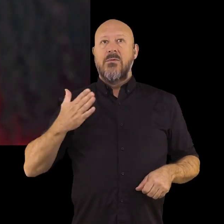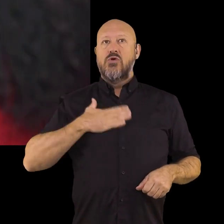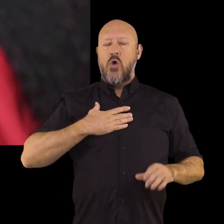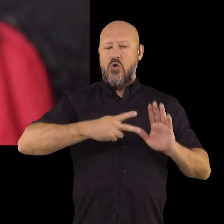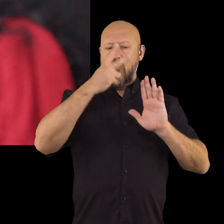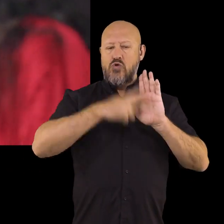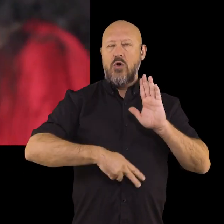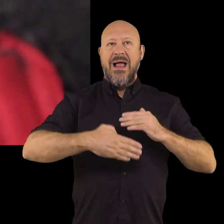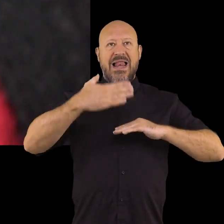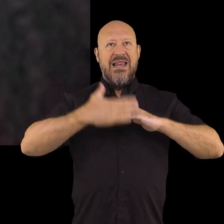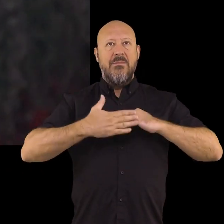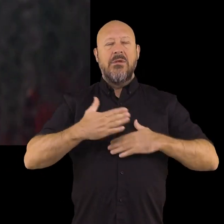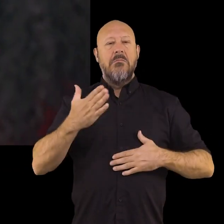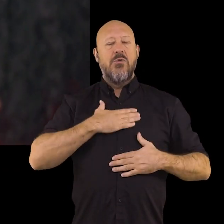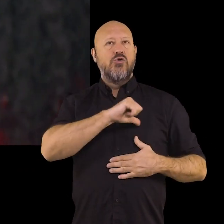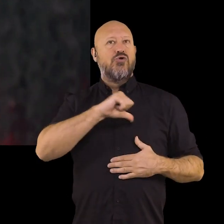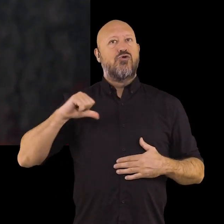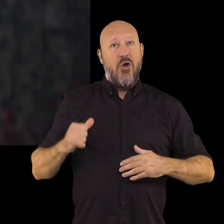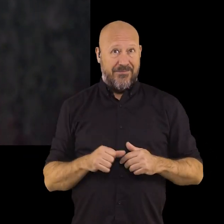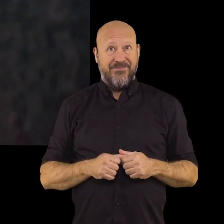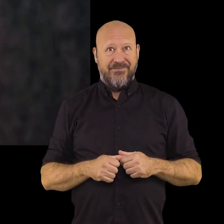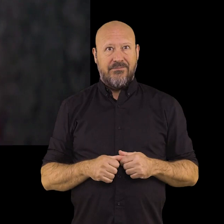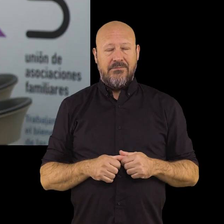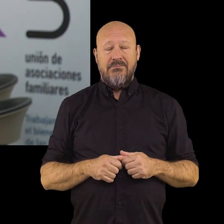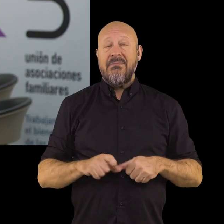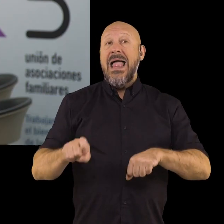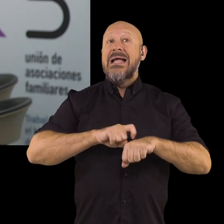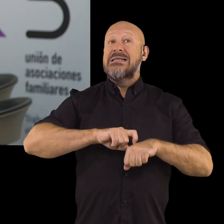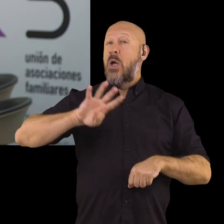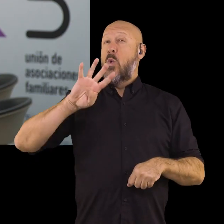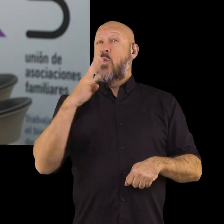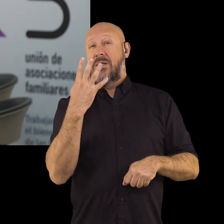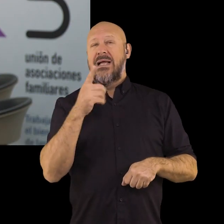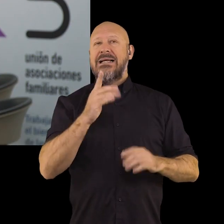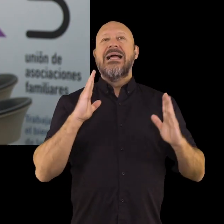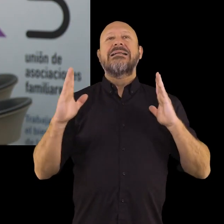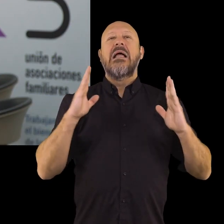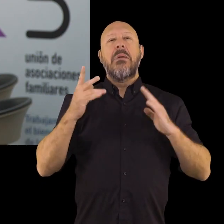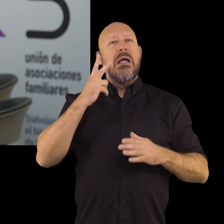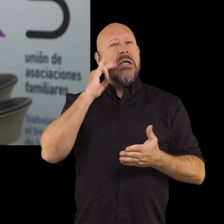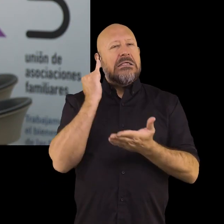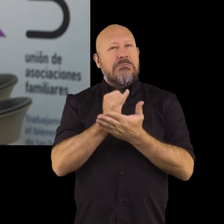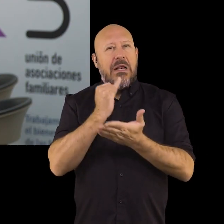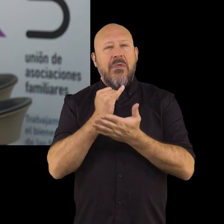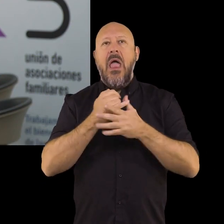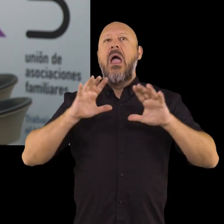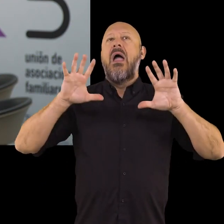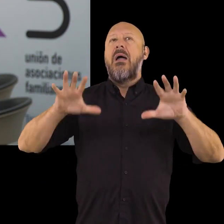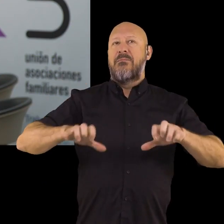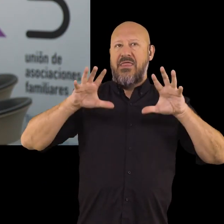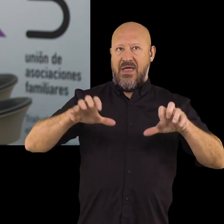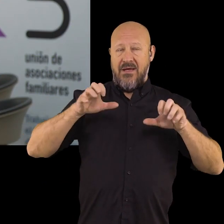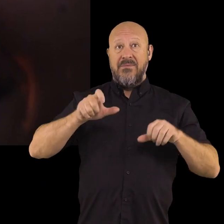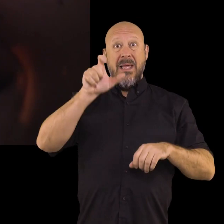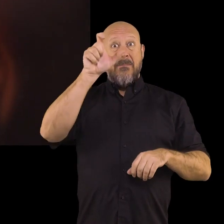He de ponerme las normas y los límites por mí mismo. Una cuarta característica es que es una etapa de experimentación, de